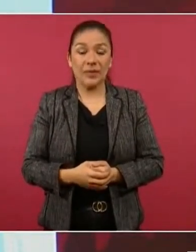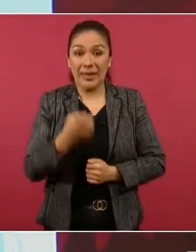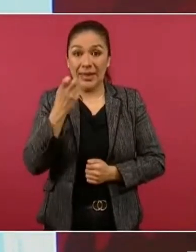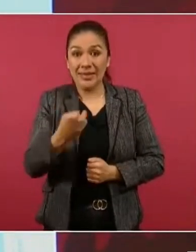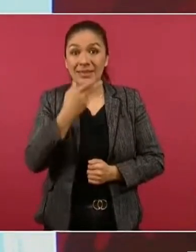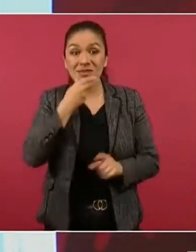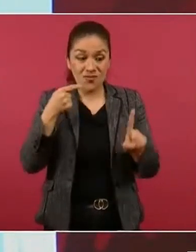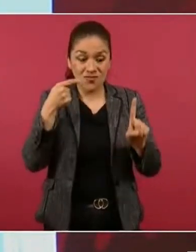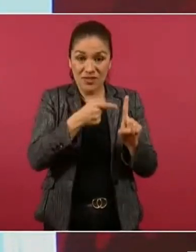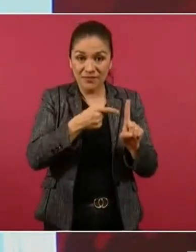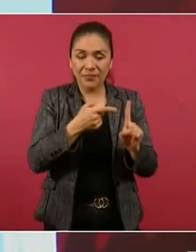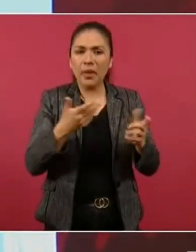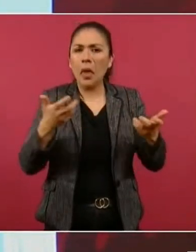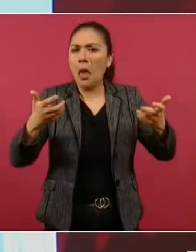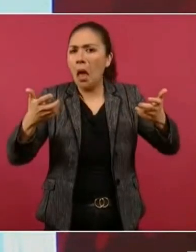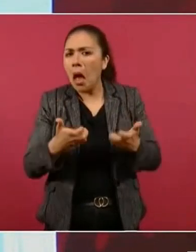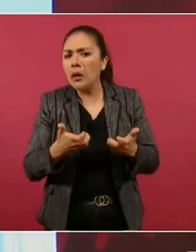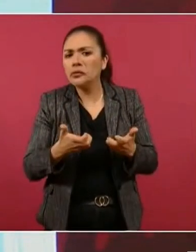Construyó